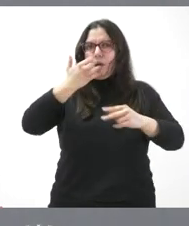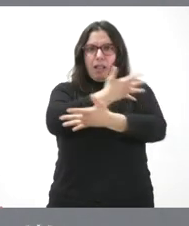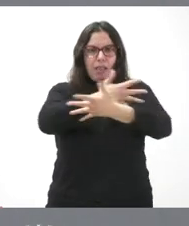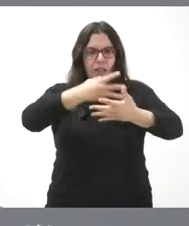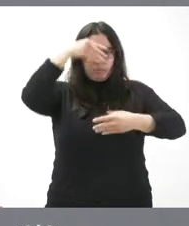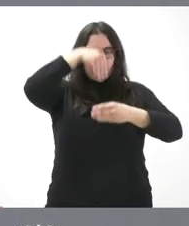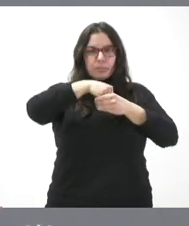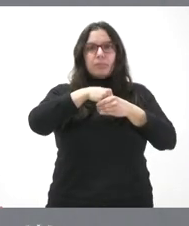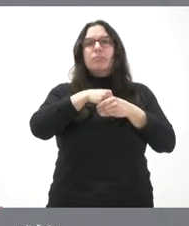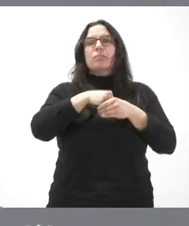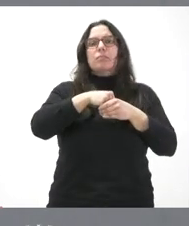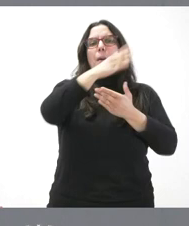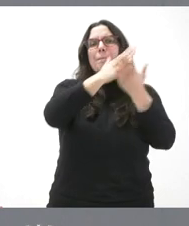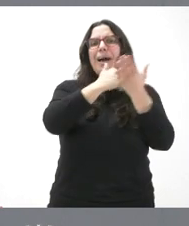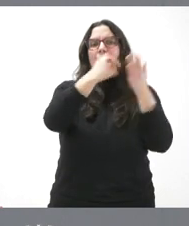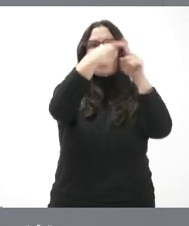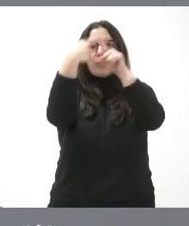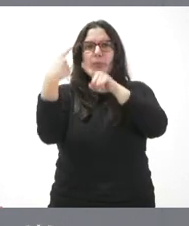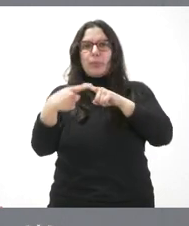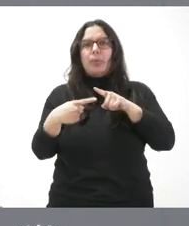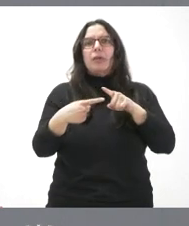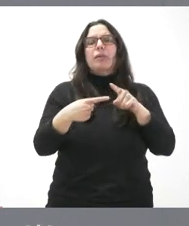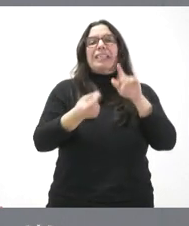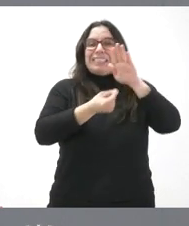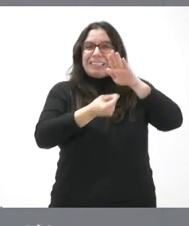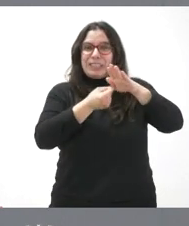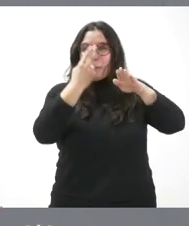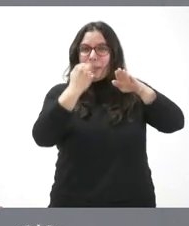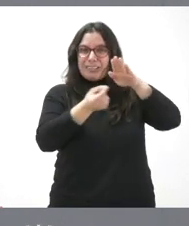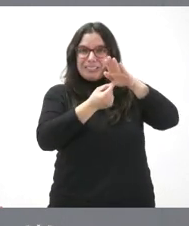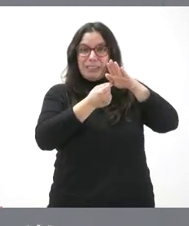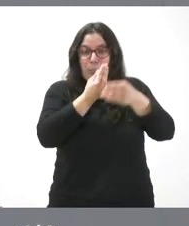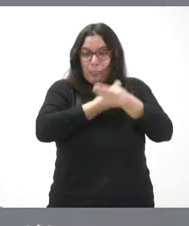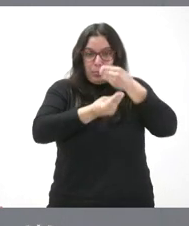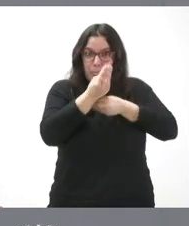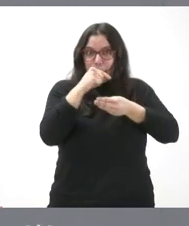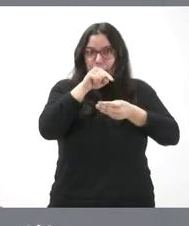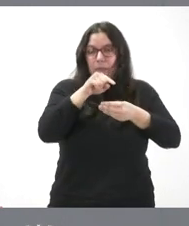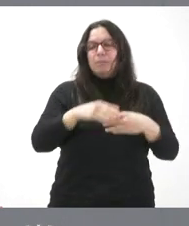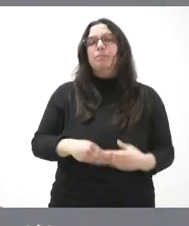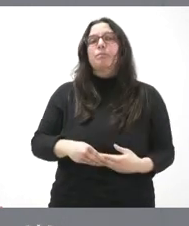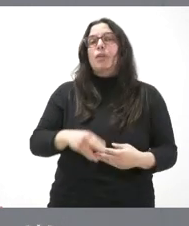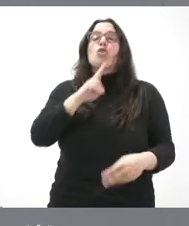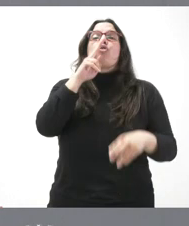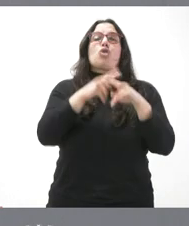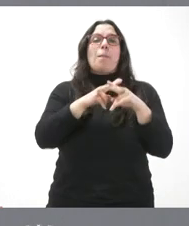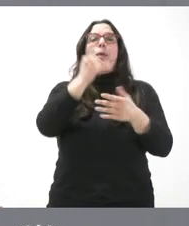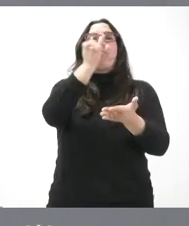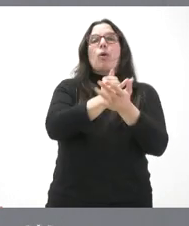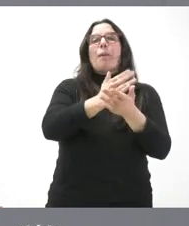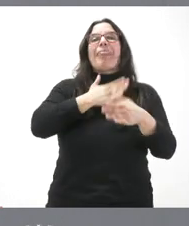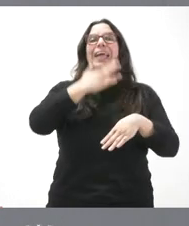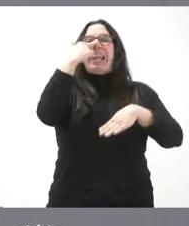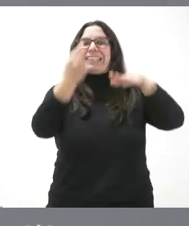determinación de diversos parámetros de muestras de sangre del recién nacido. Se conoce como la prueba del talón y se